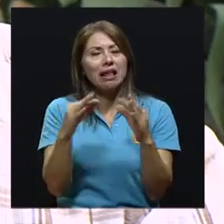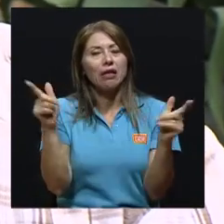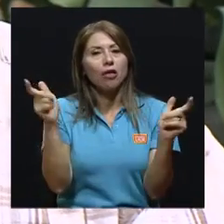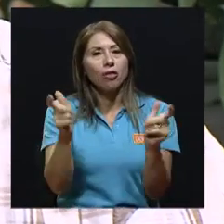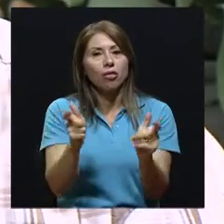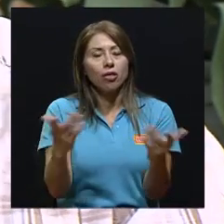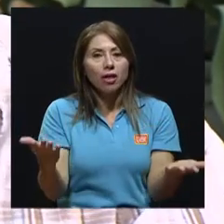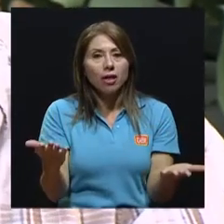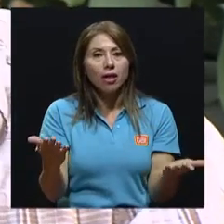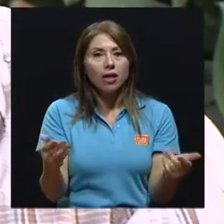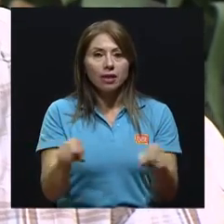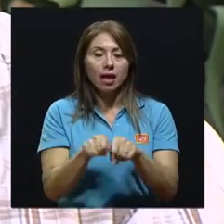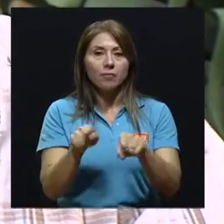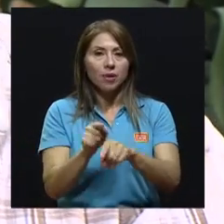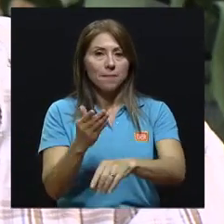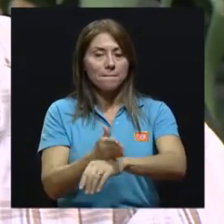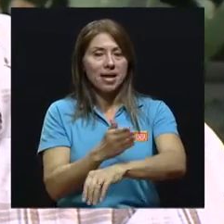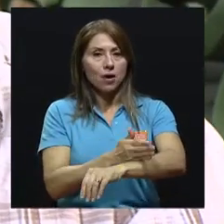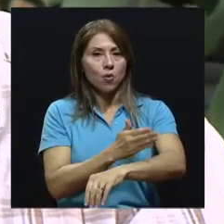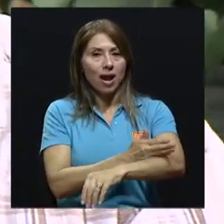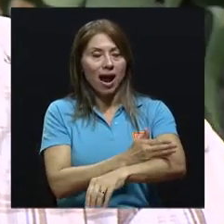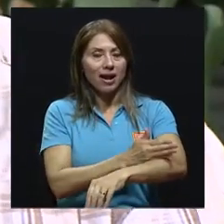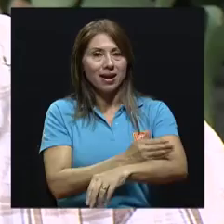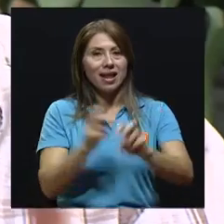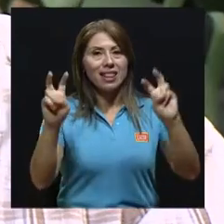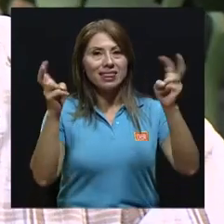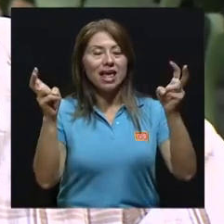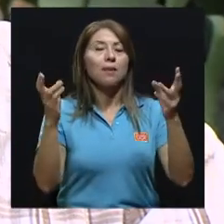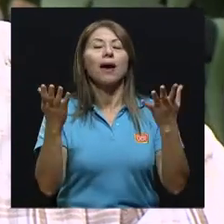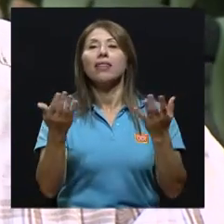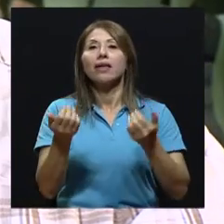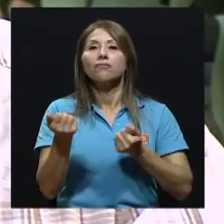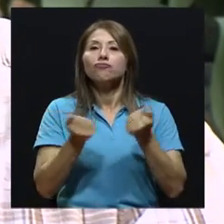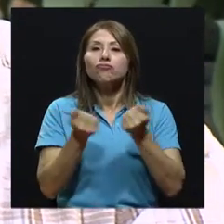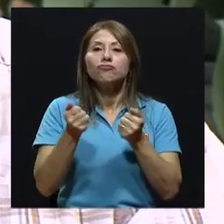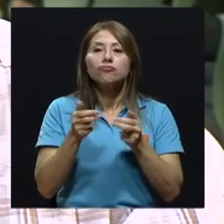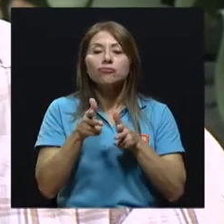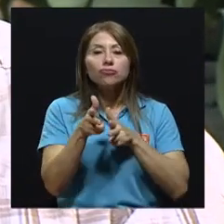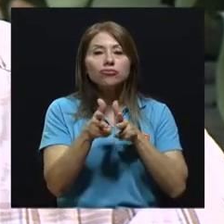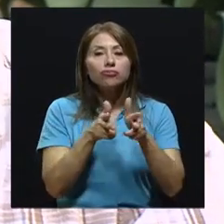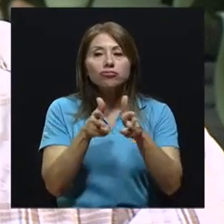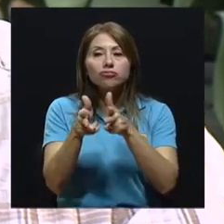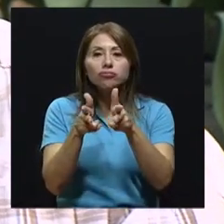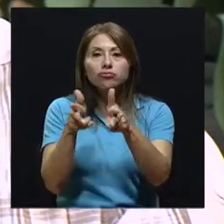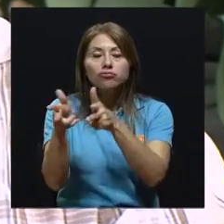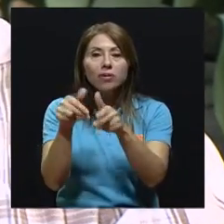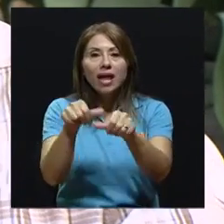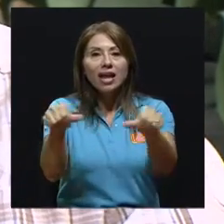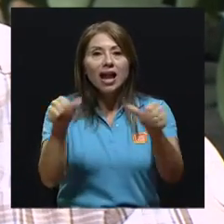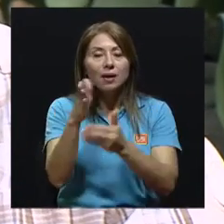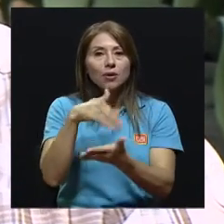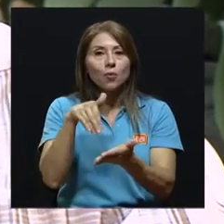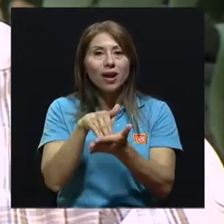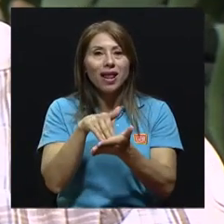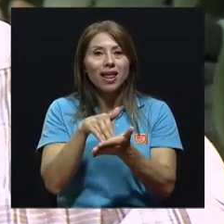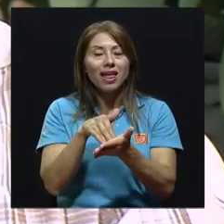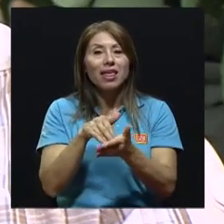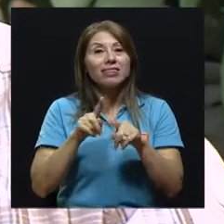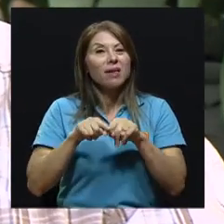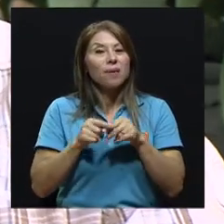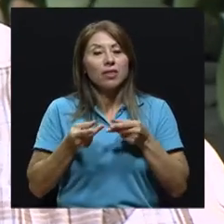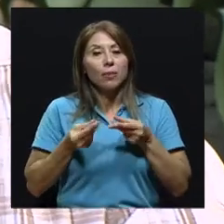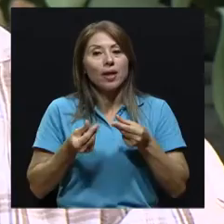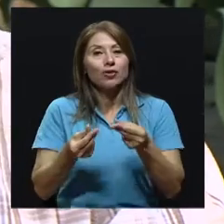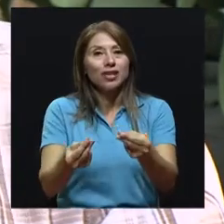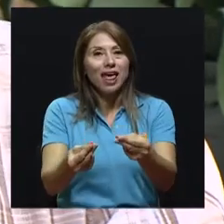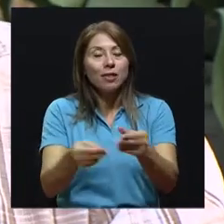aire, mejorar también el tema de circulación en el área metropolitana, la velocidad de circulación afecta las emisiones de los vehículos, o los